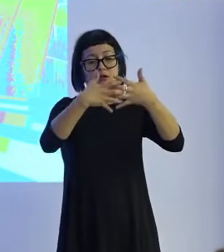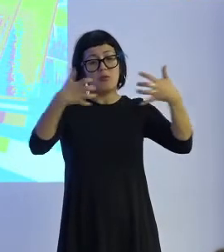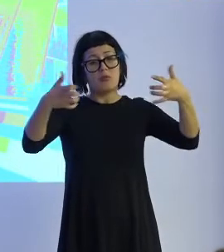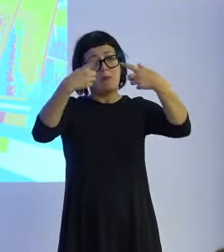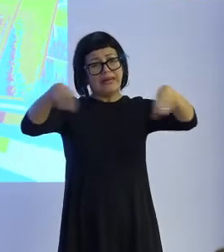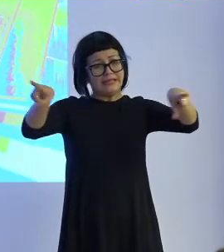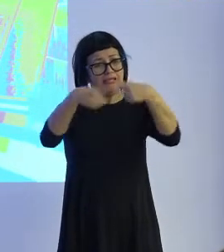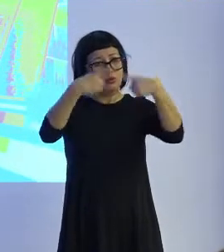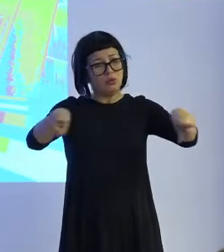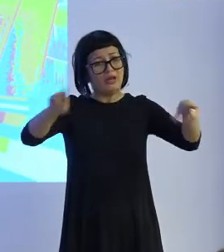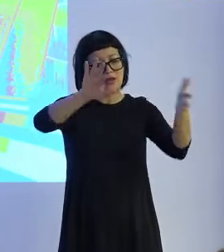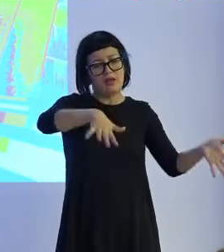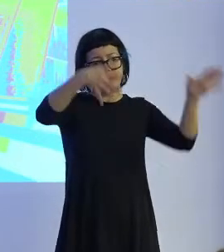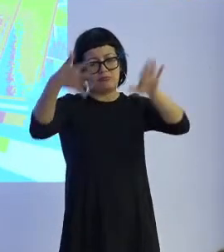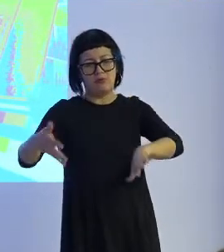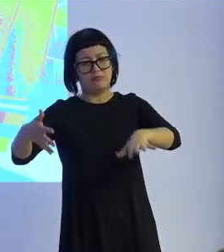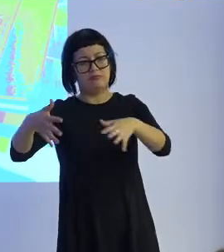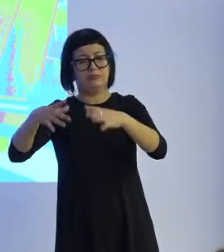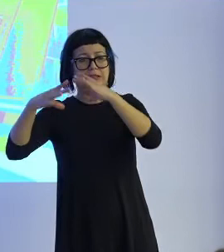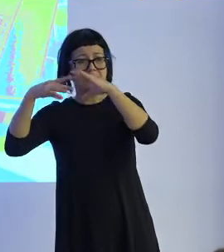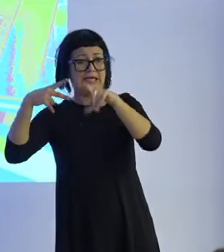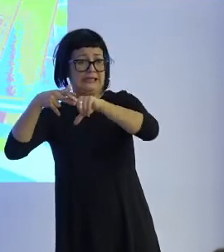ejemplo, y de incluso ejecutar esas partituras.